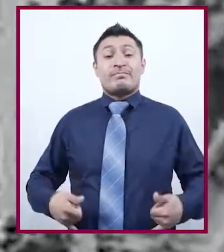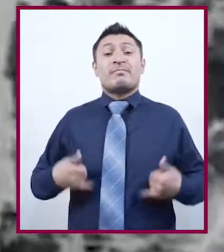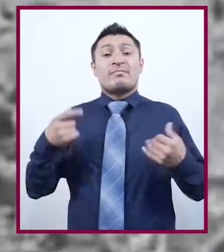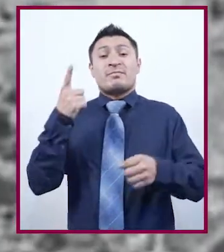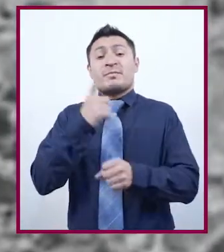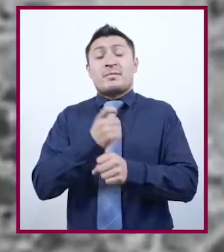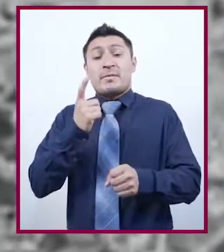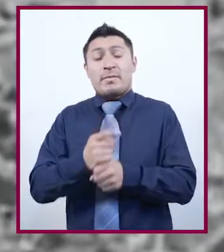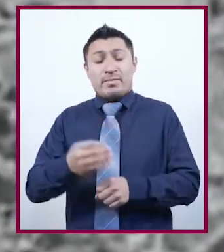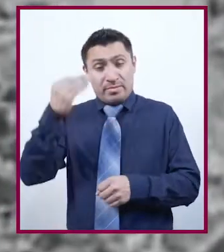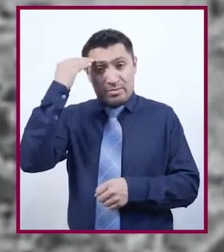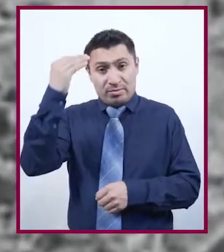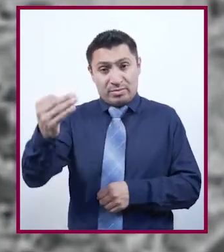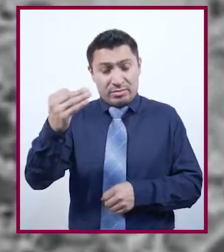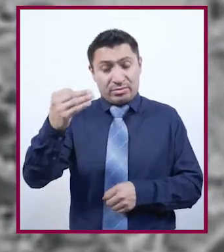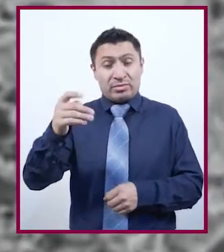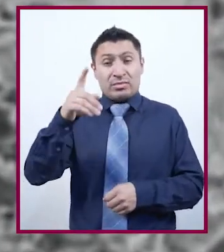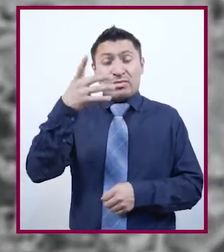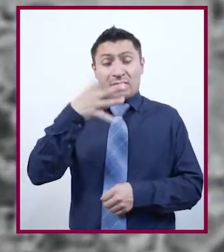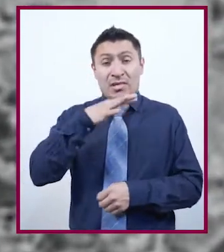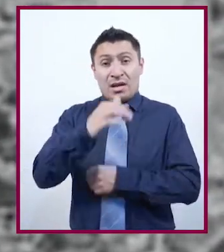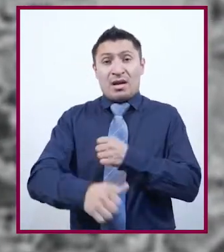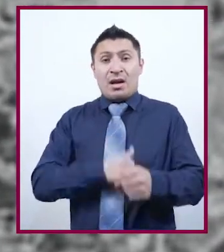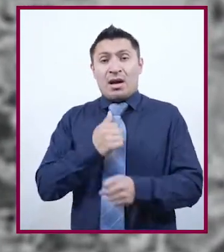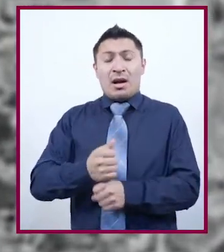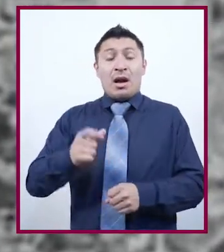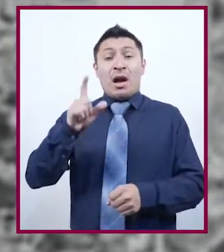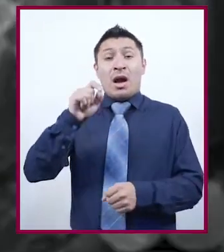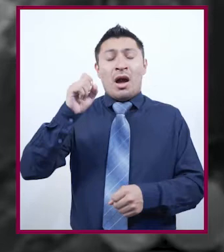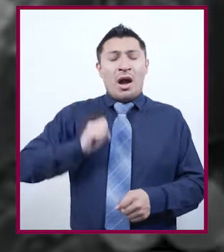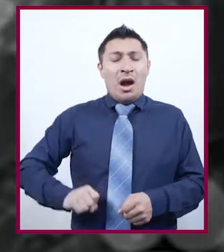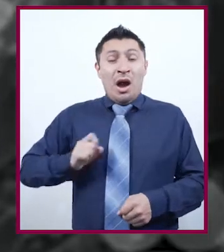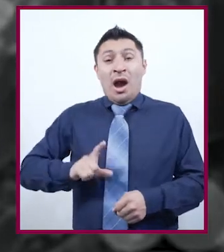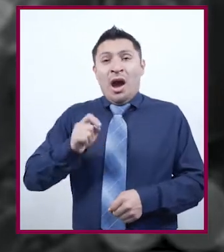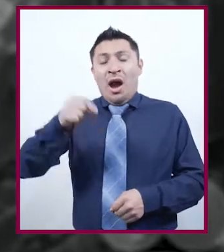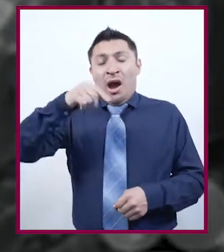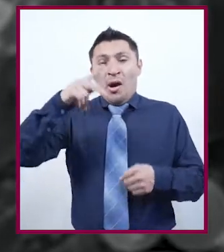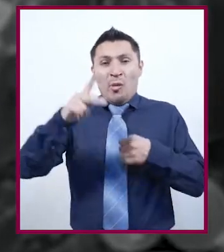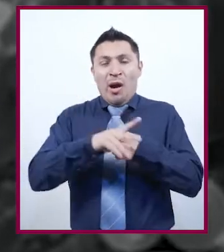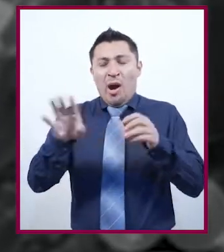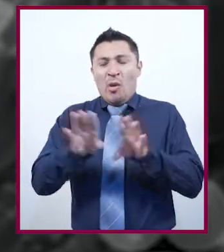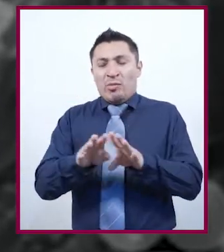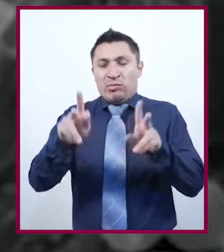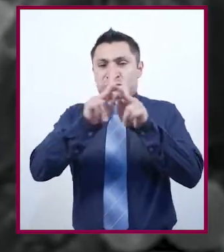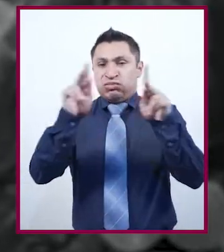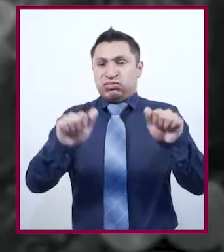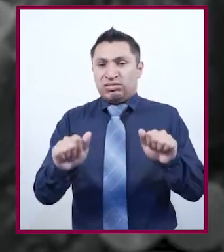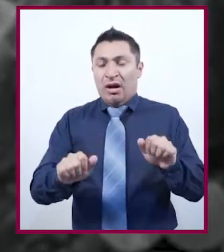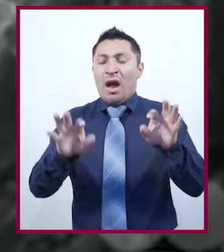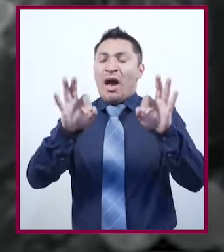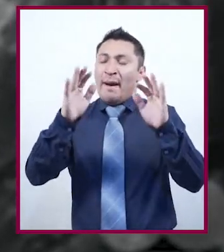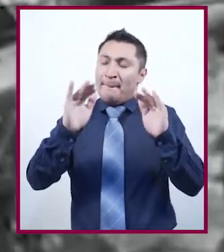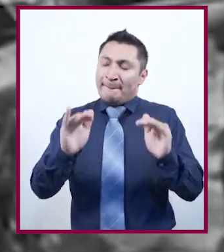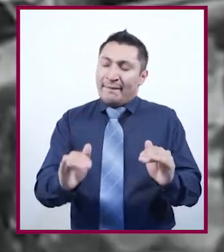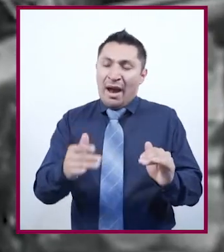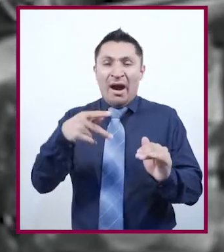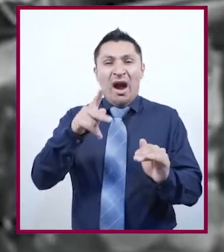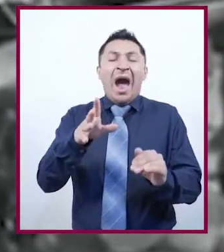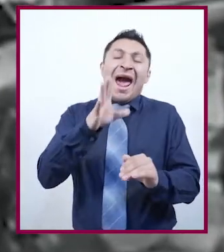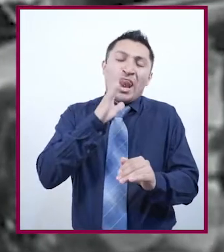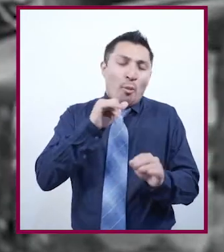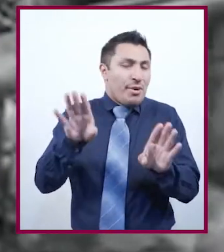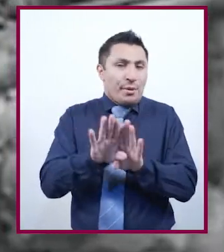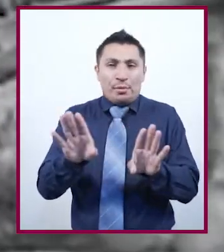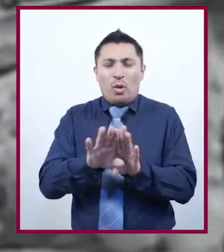La juventud en la primera década del siglo XX en nuestro país vivió cierto periodo de paz y estabilidad. Bueno,